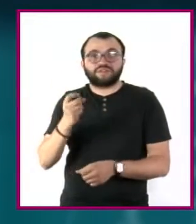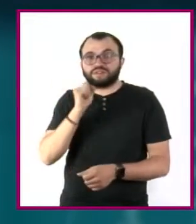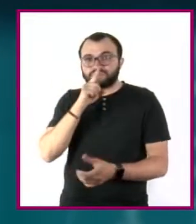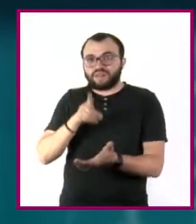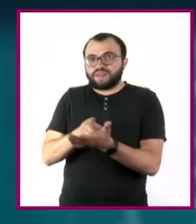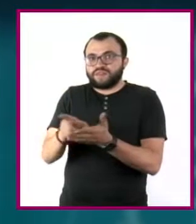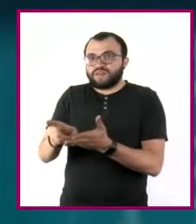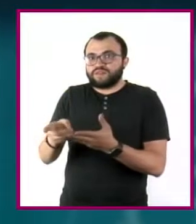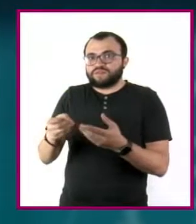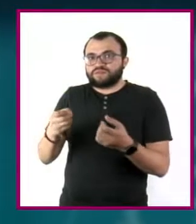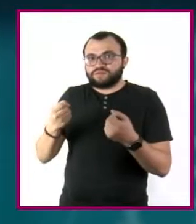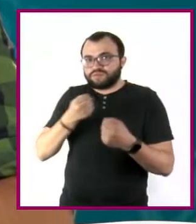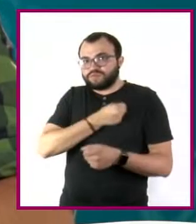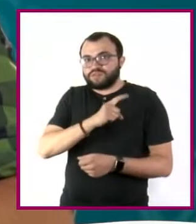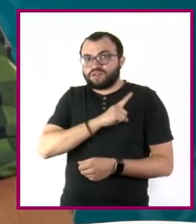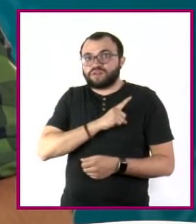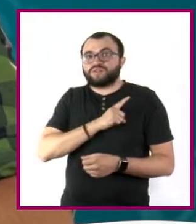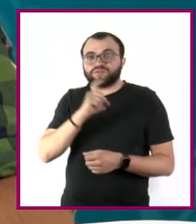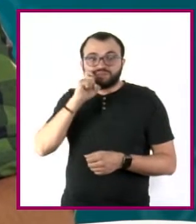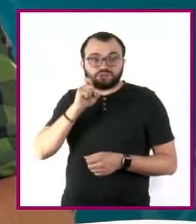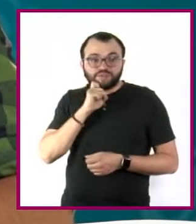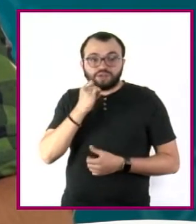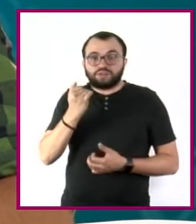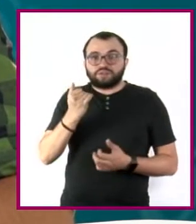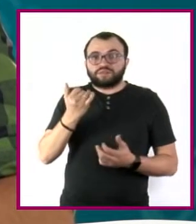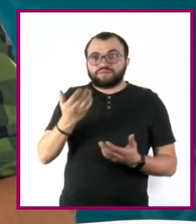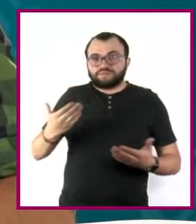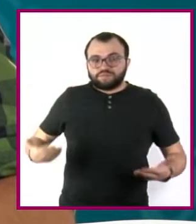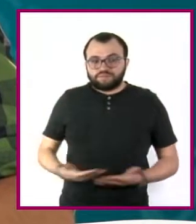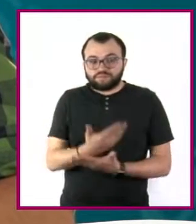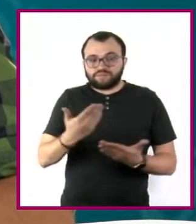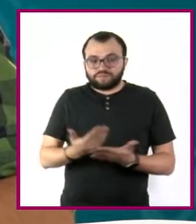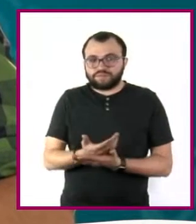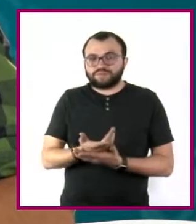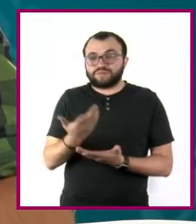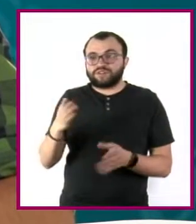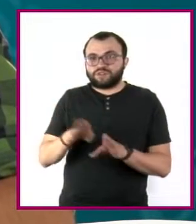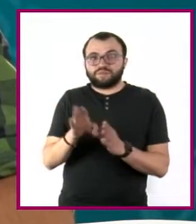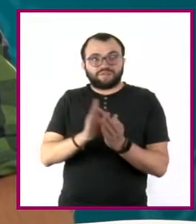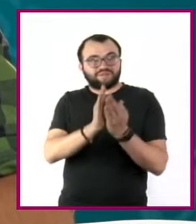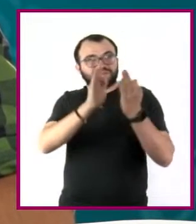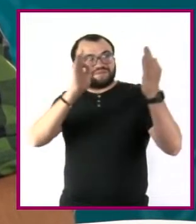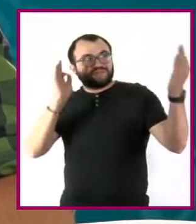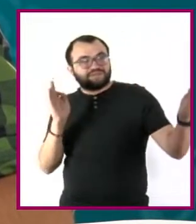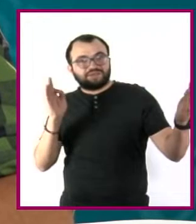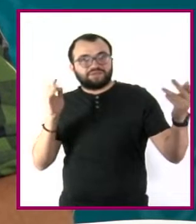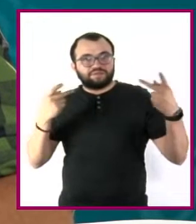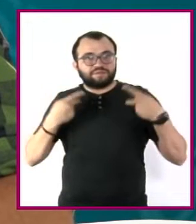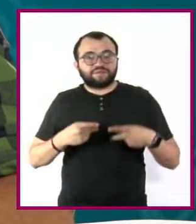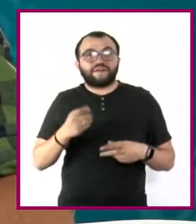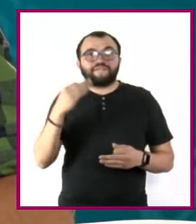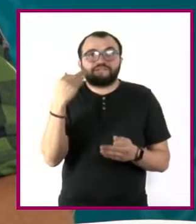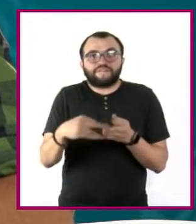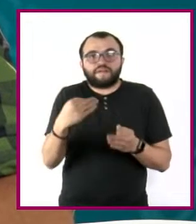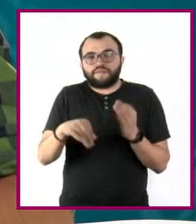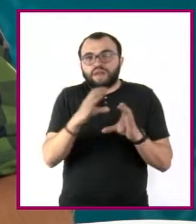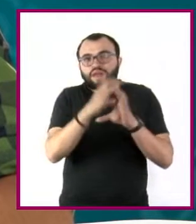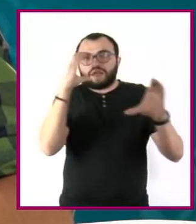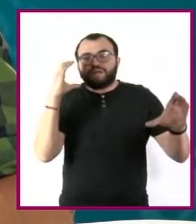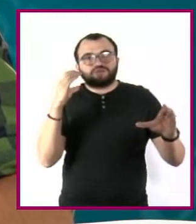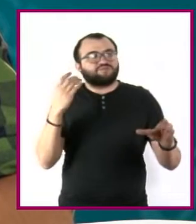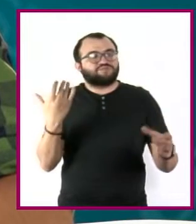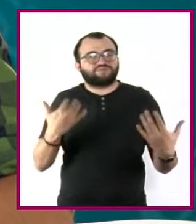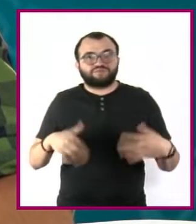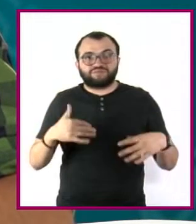a la salud sexual y reproductiva. En casos como los comentados, la lejanía de las comunidades y la falta de transporte han tenido fatales